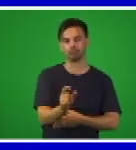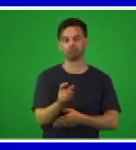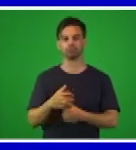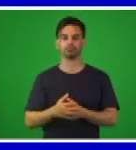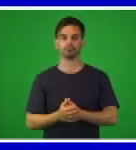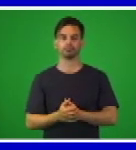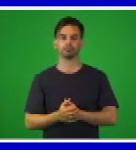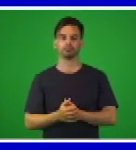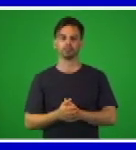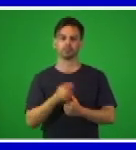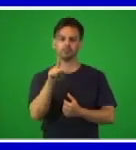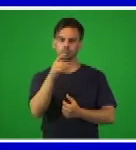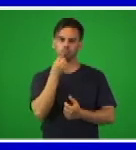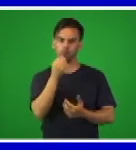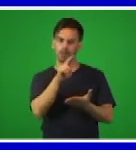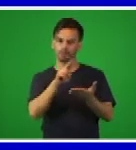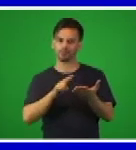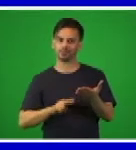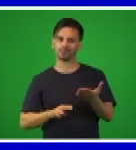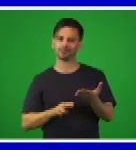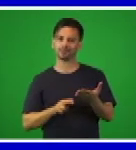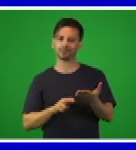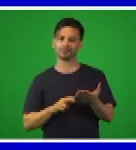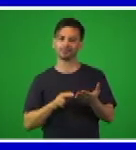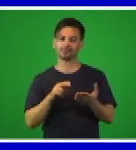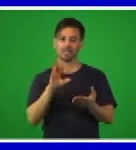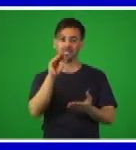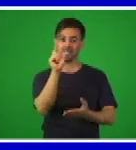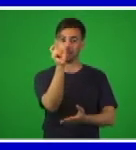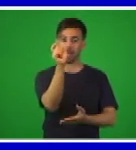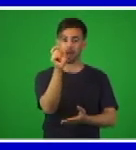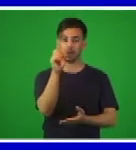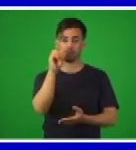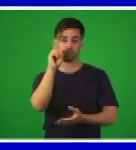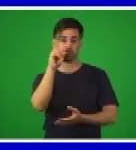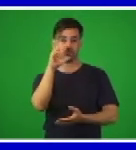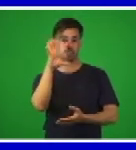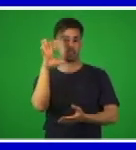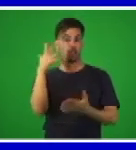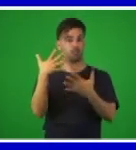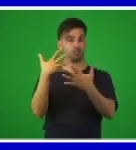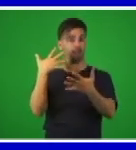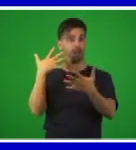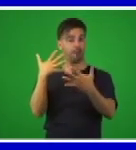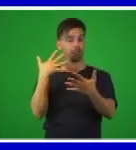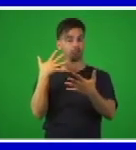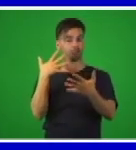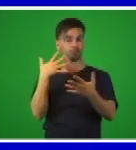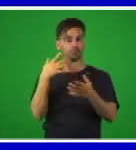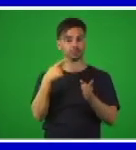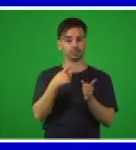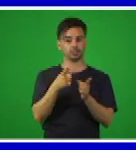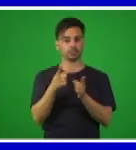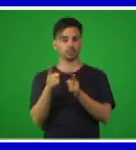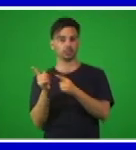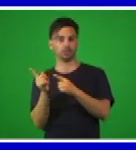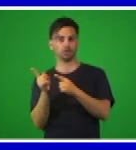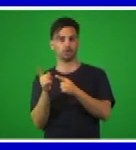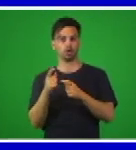alfabéticamente las palabras que le estamos dando. ¿Pueden leerlas? Leanlas, por favor. Brillaba,